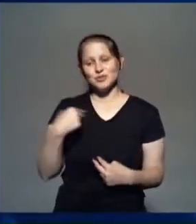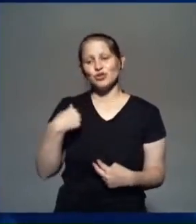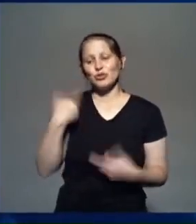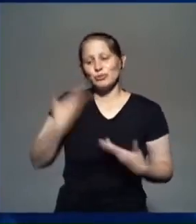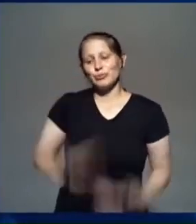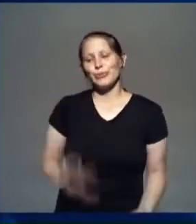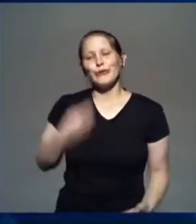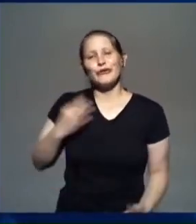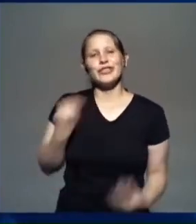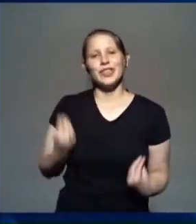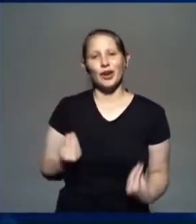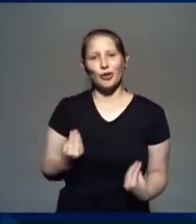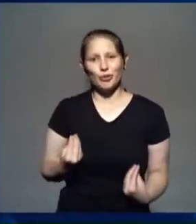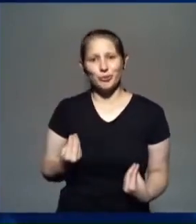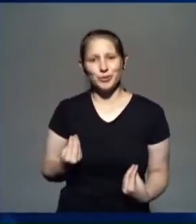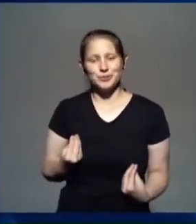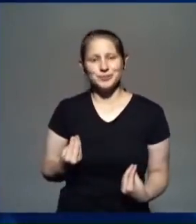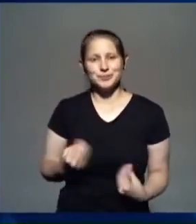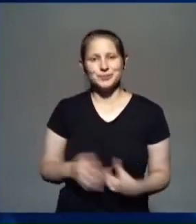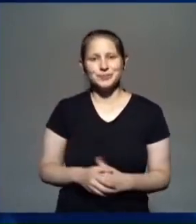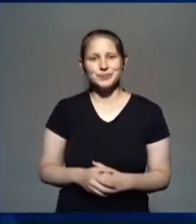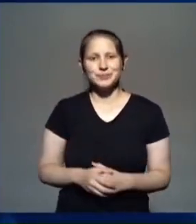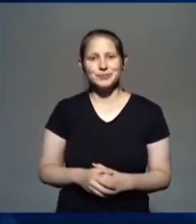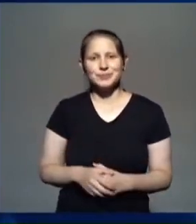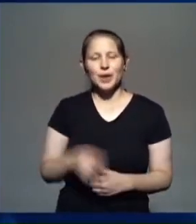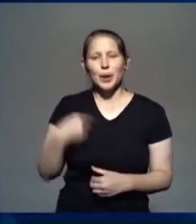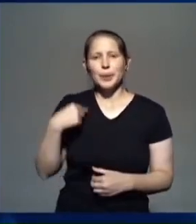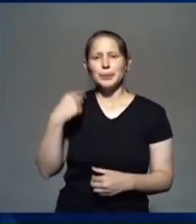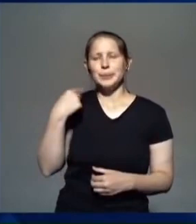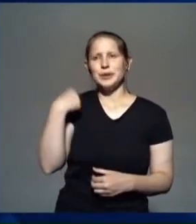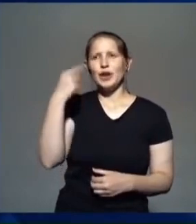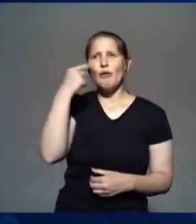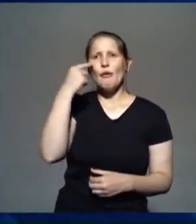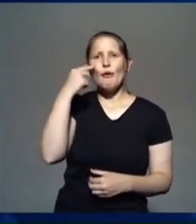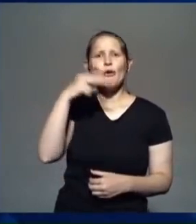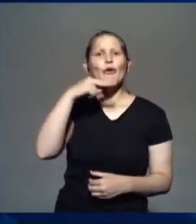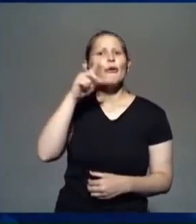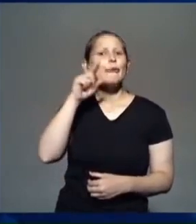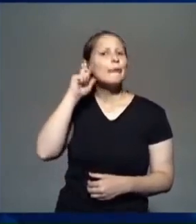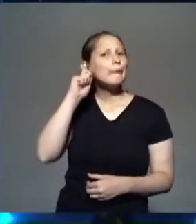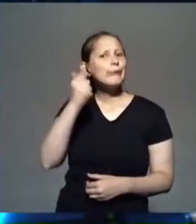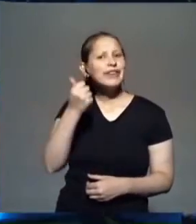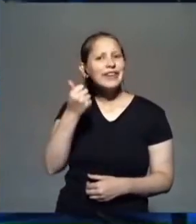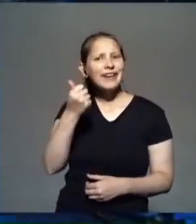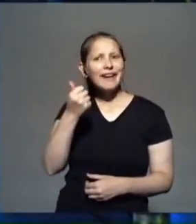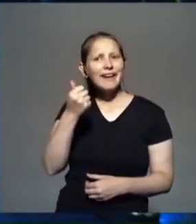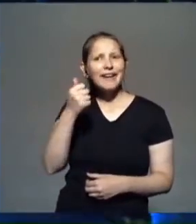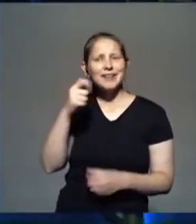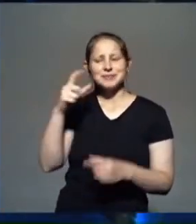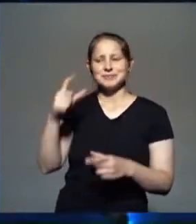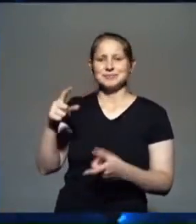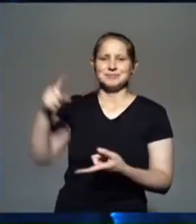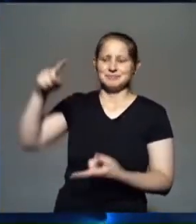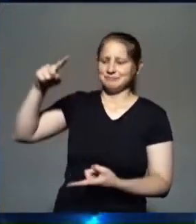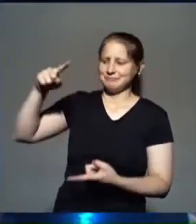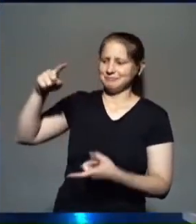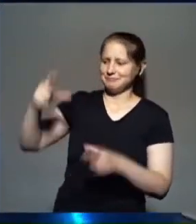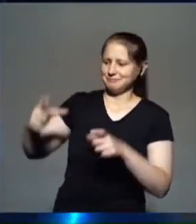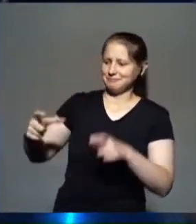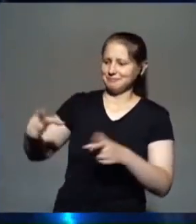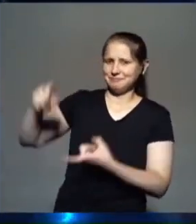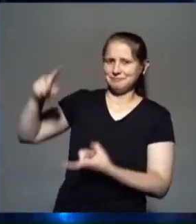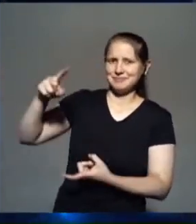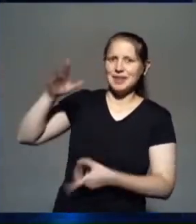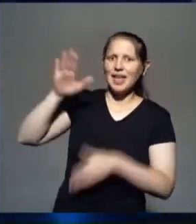¿cuántos? 60 centímetros. Y una paja es milimétrica. Y a veces